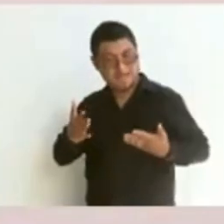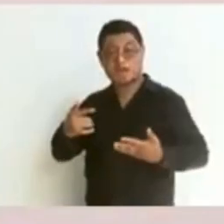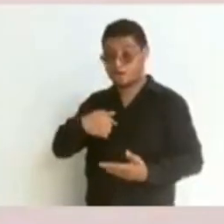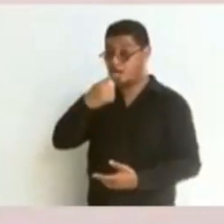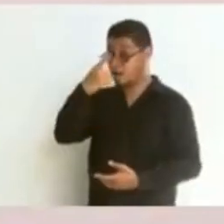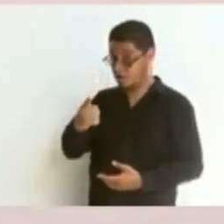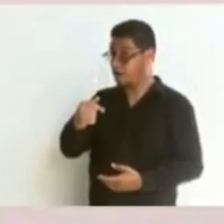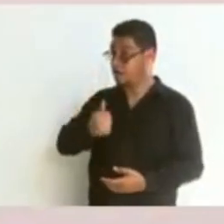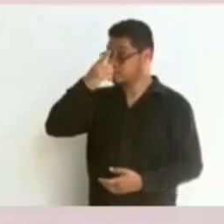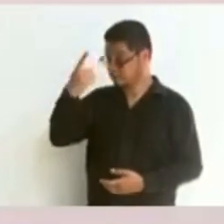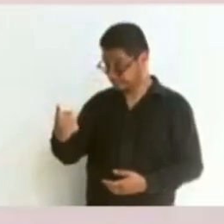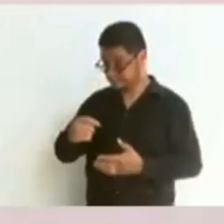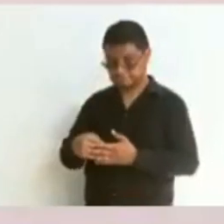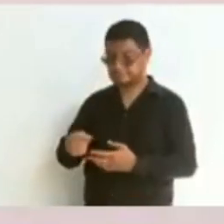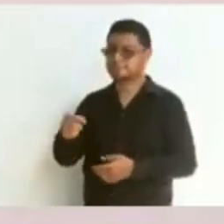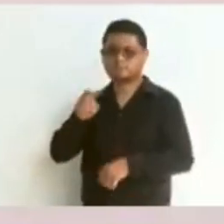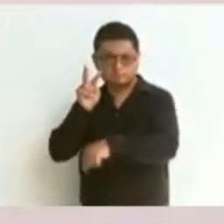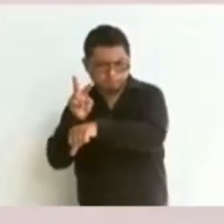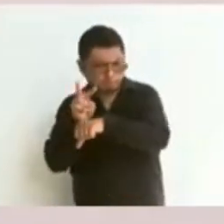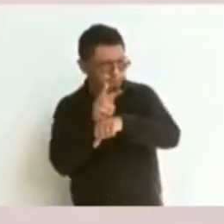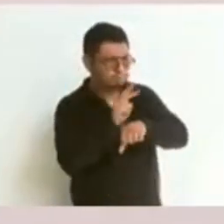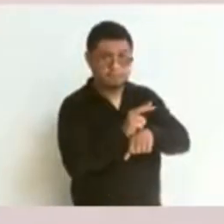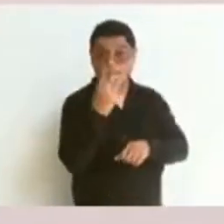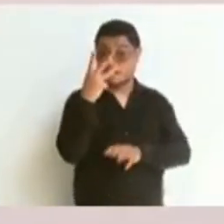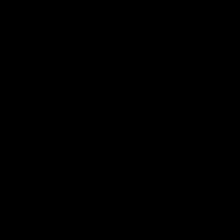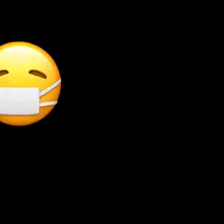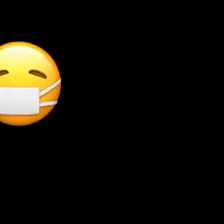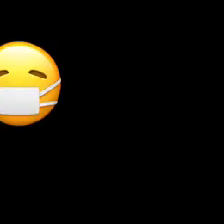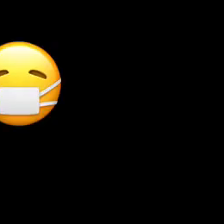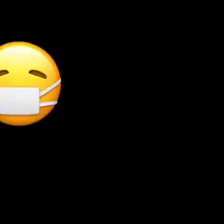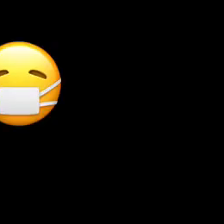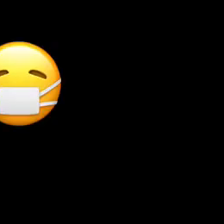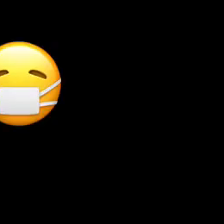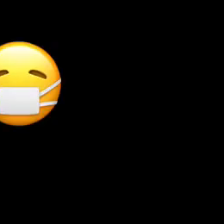adelanto que vamos a estar supervisando esta obra cada tres meses.